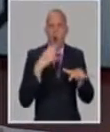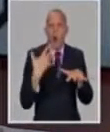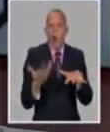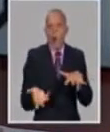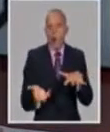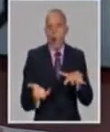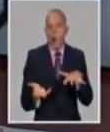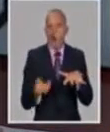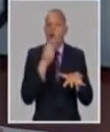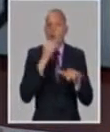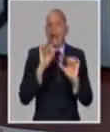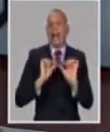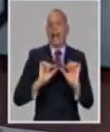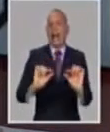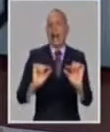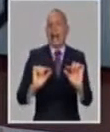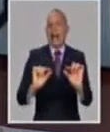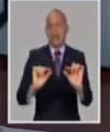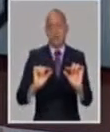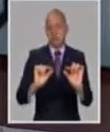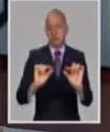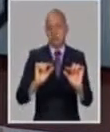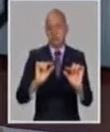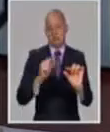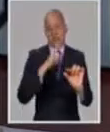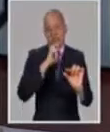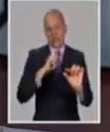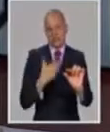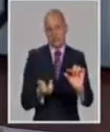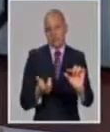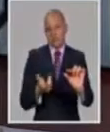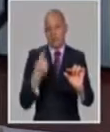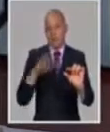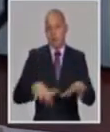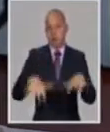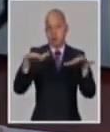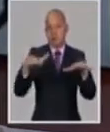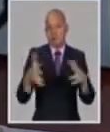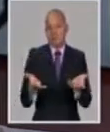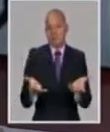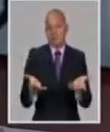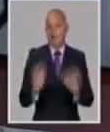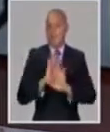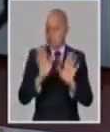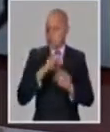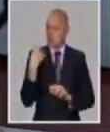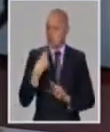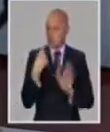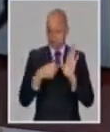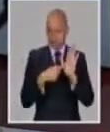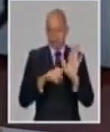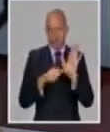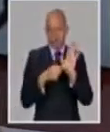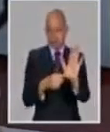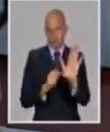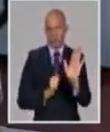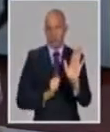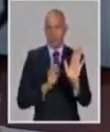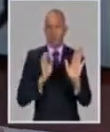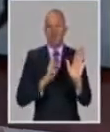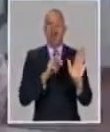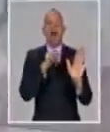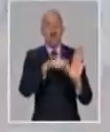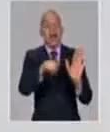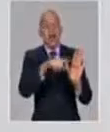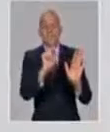resoluciones 65 y sobre todo la 83 una rebaja importante en las tarifas